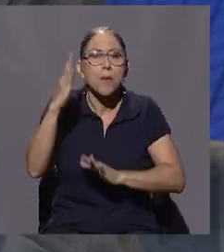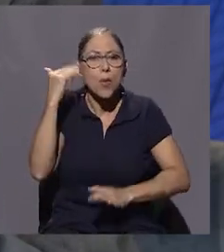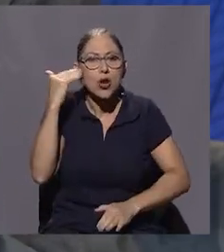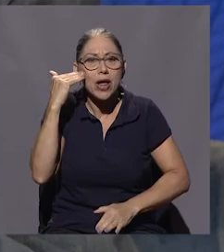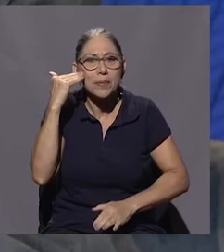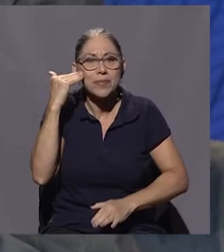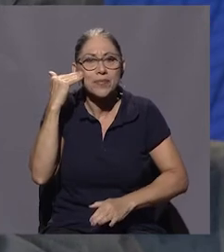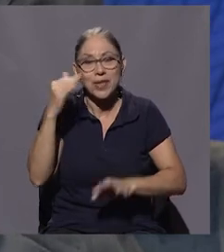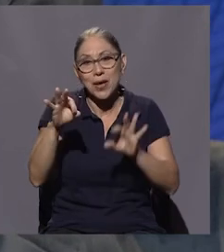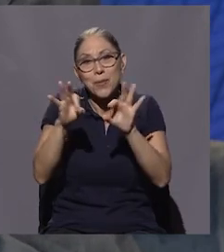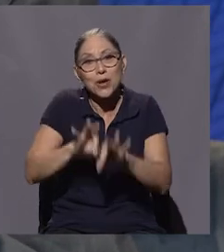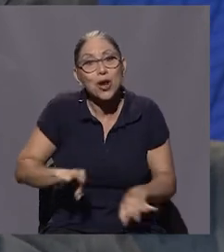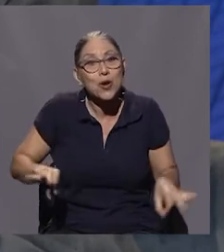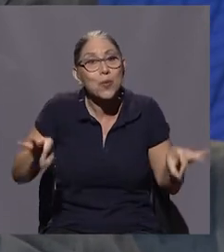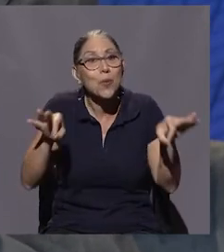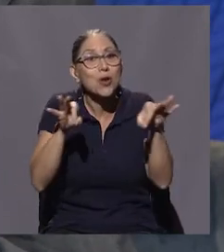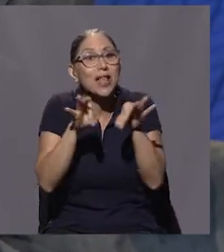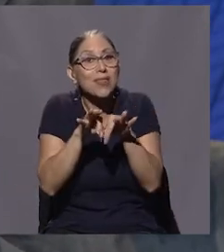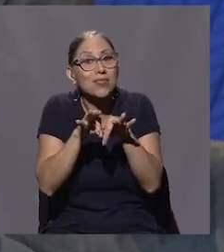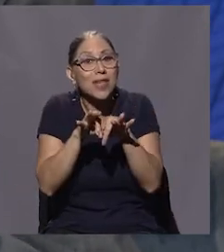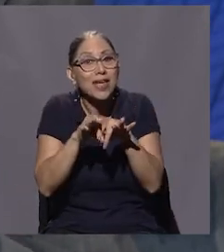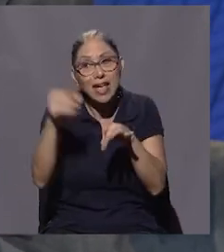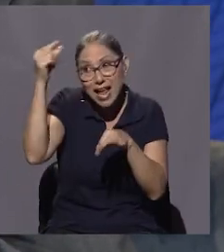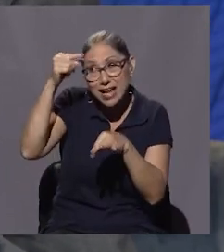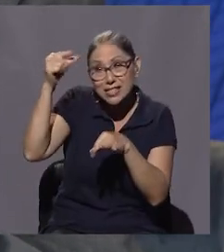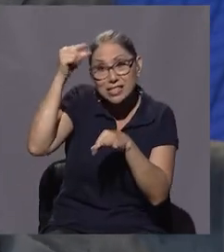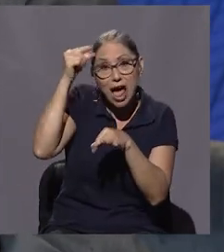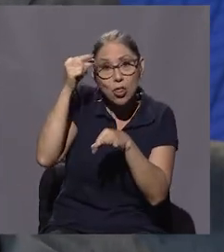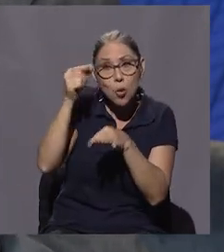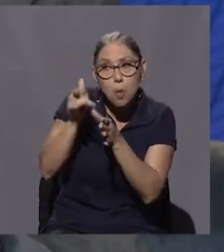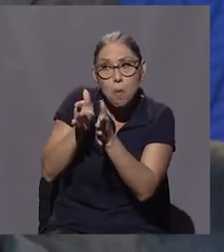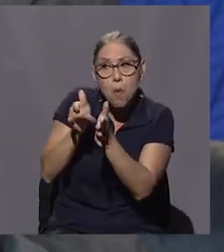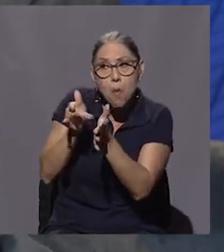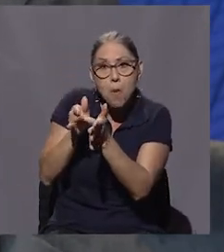Porque lo importante es quitarle el dinero al Estado.